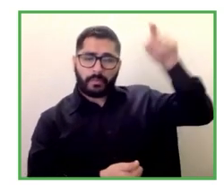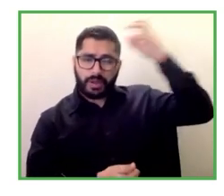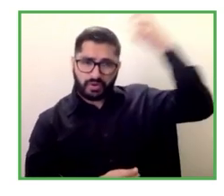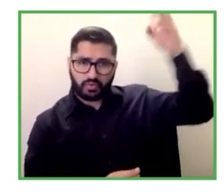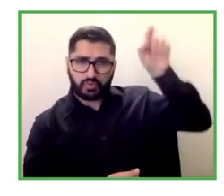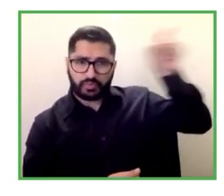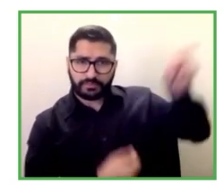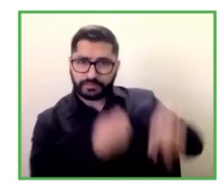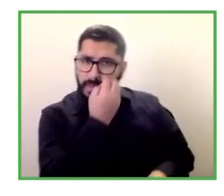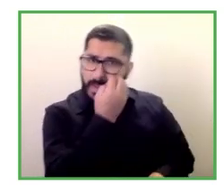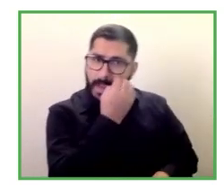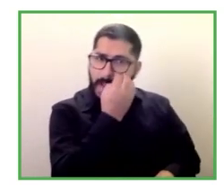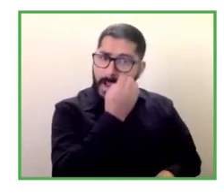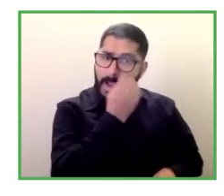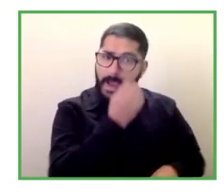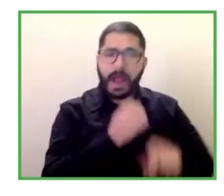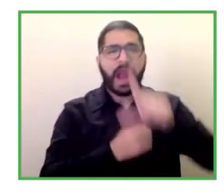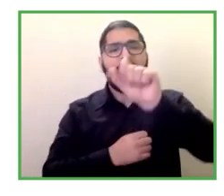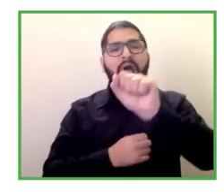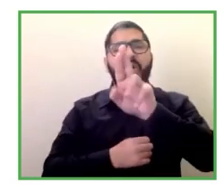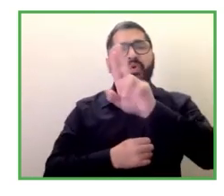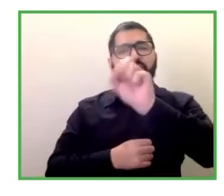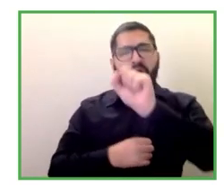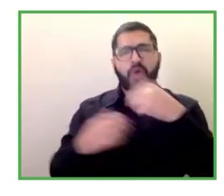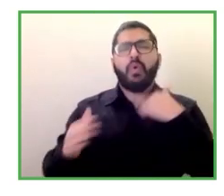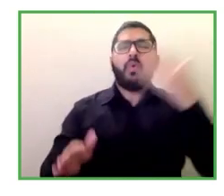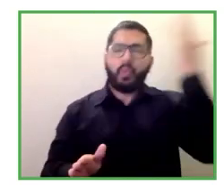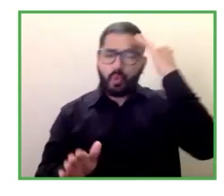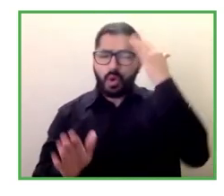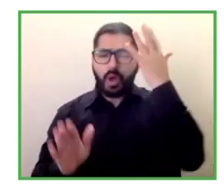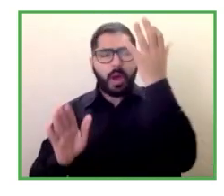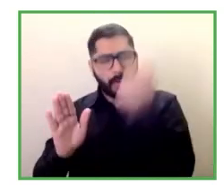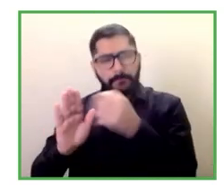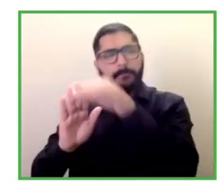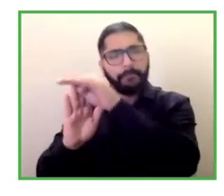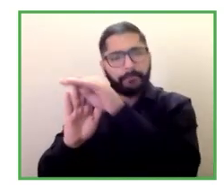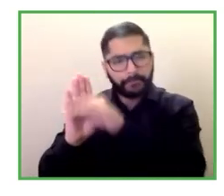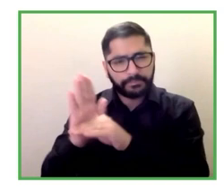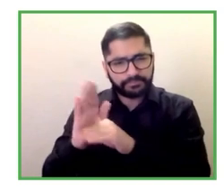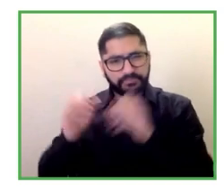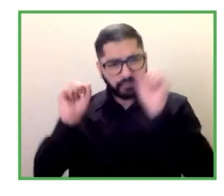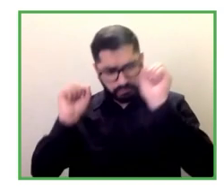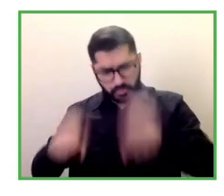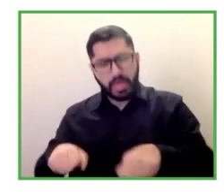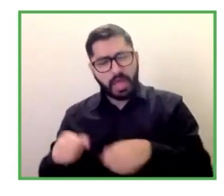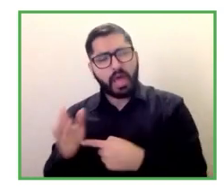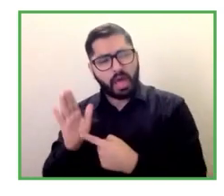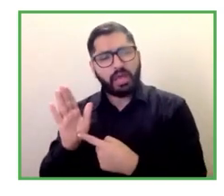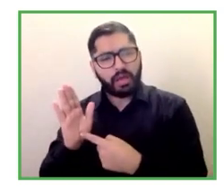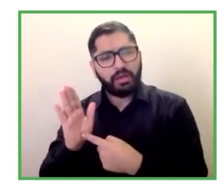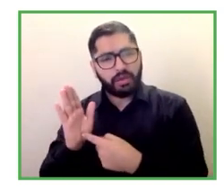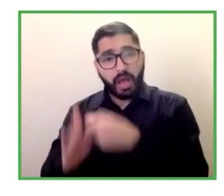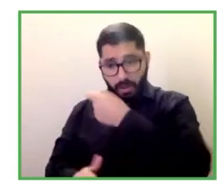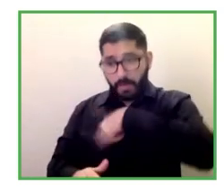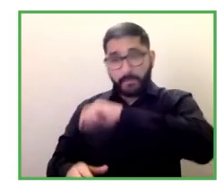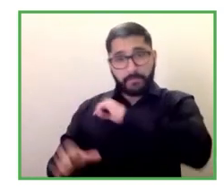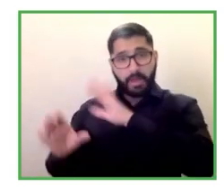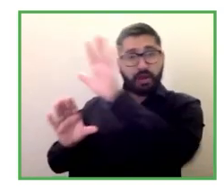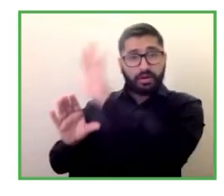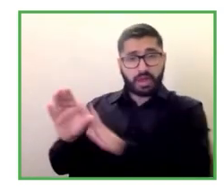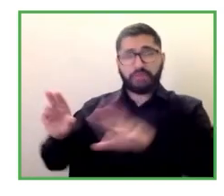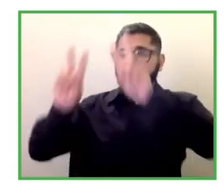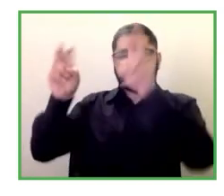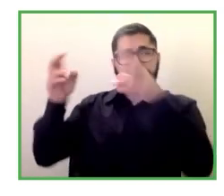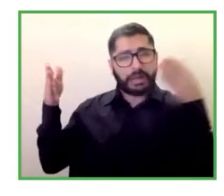apuesta en España como política para la inclusión de las personas con discapacidad intelectual en el empleo público de hecho dentro del programa